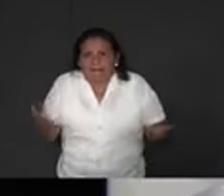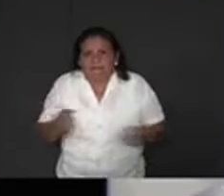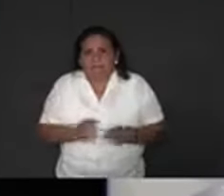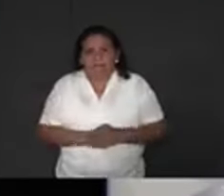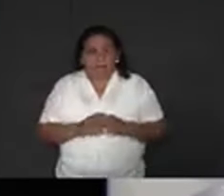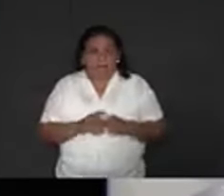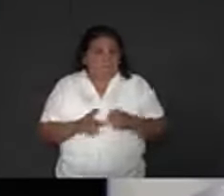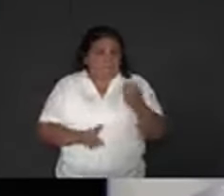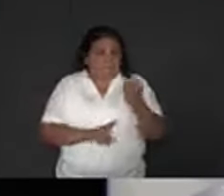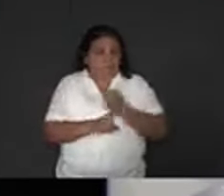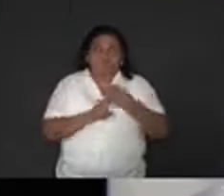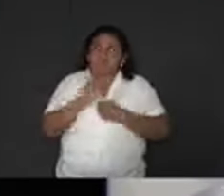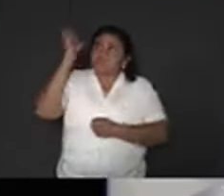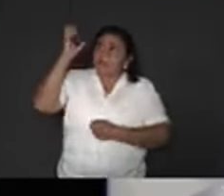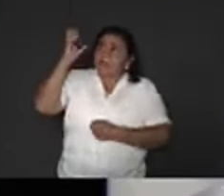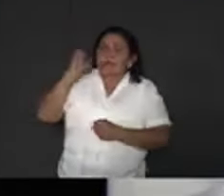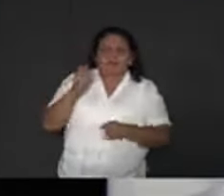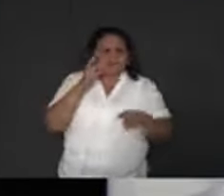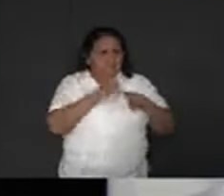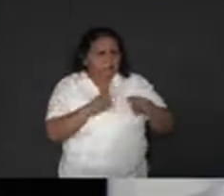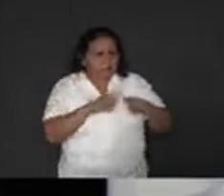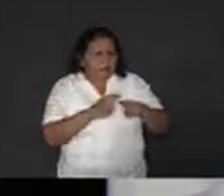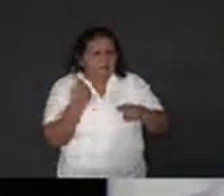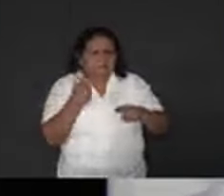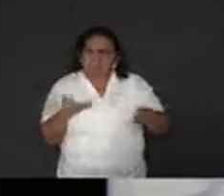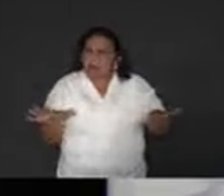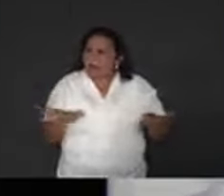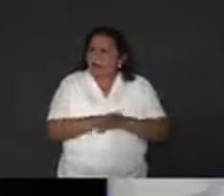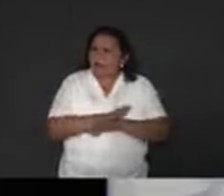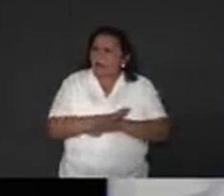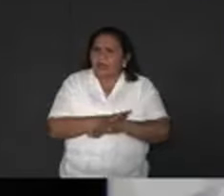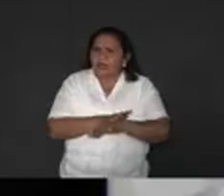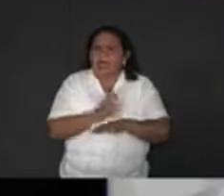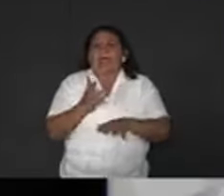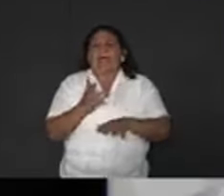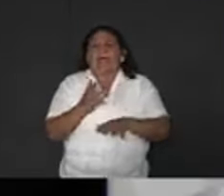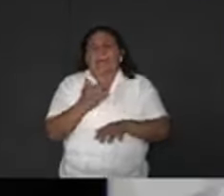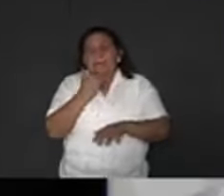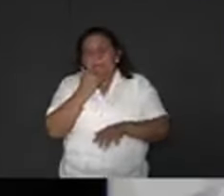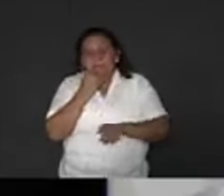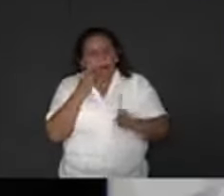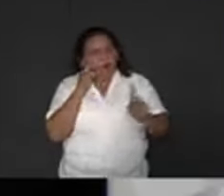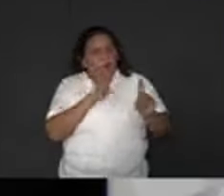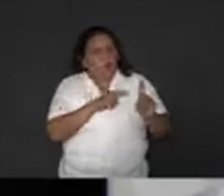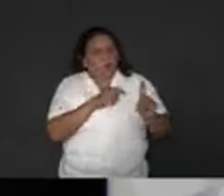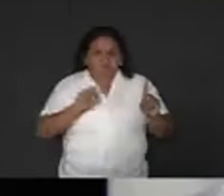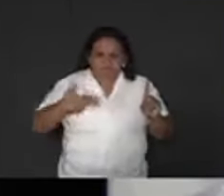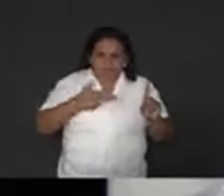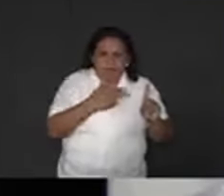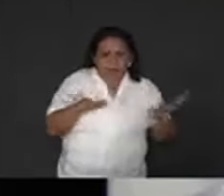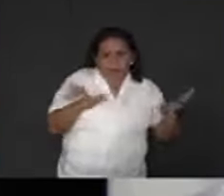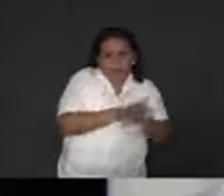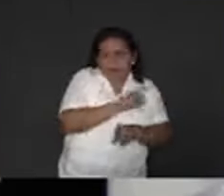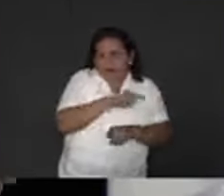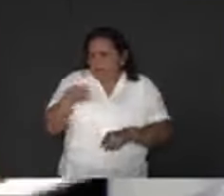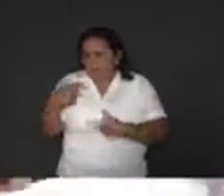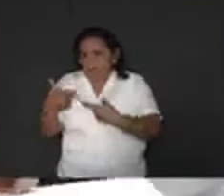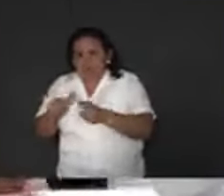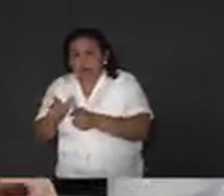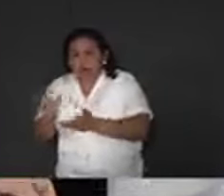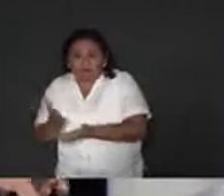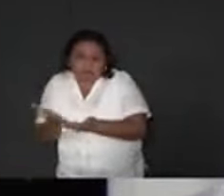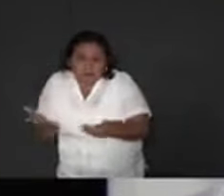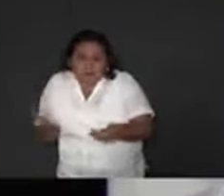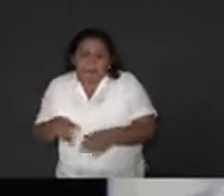las luminarias. ¿Qué diferencia y qué cambió? Ah, chapuliño. Se cambió de partido y ahora tiene otra postura. Pero también,